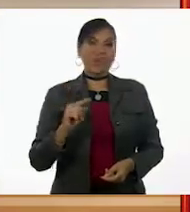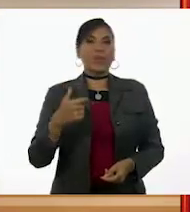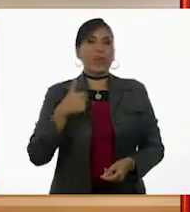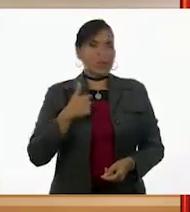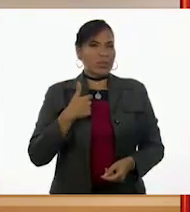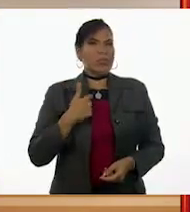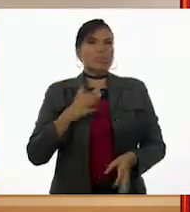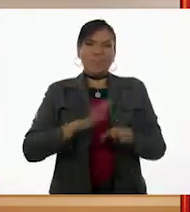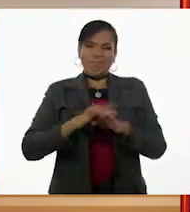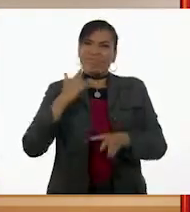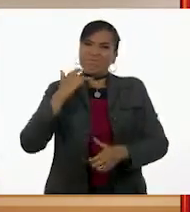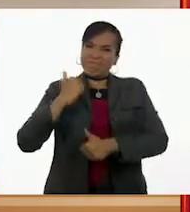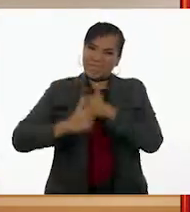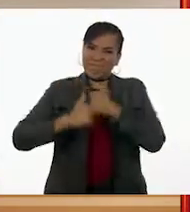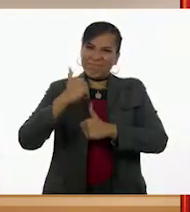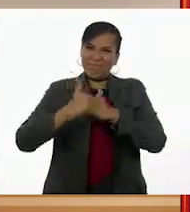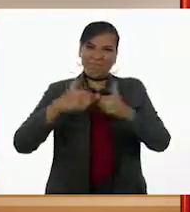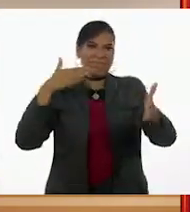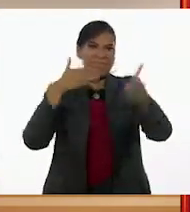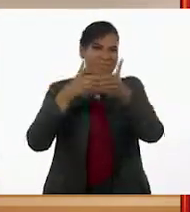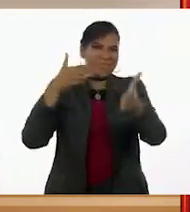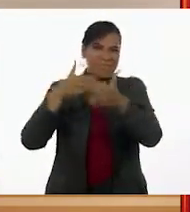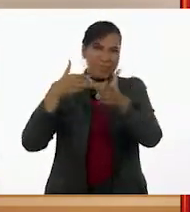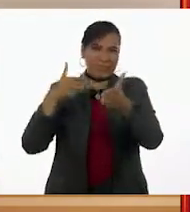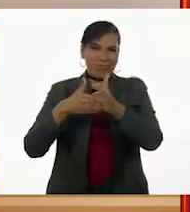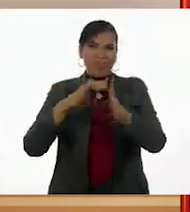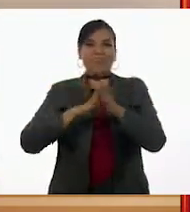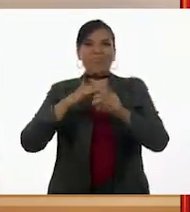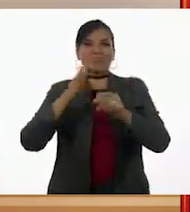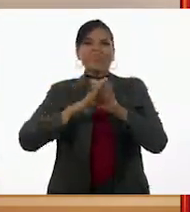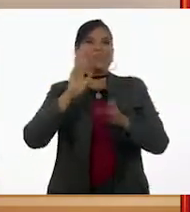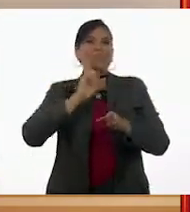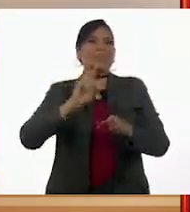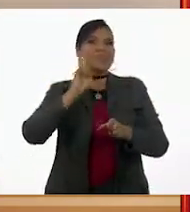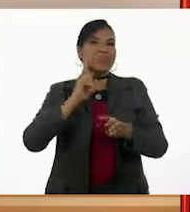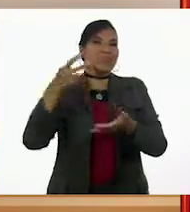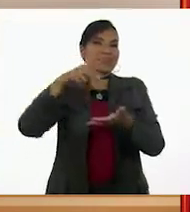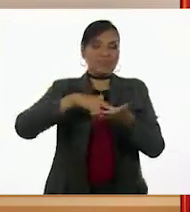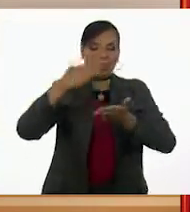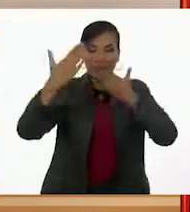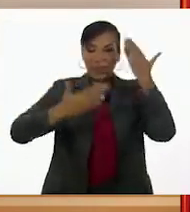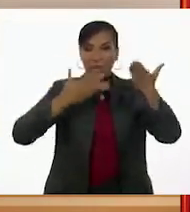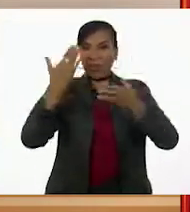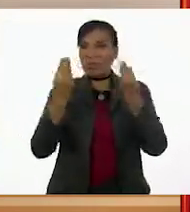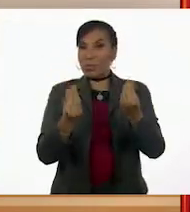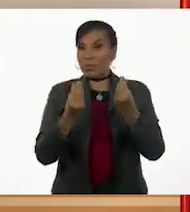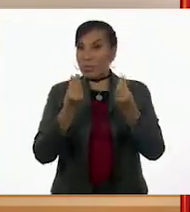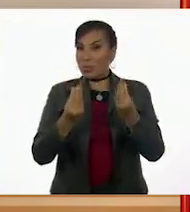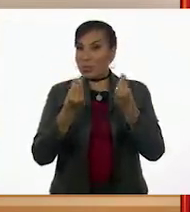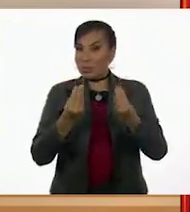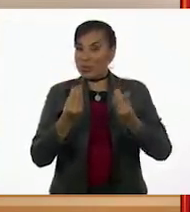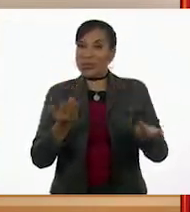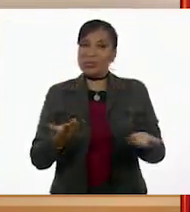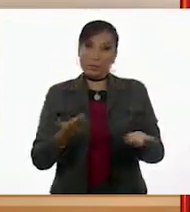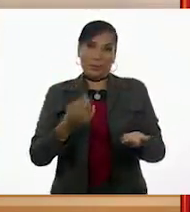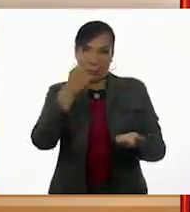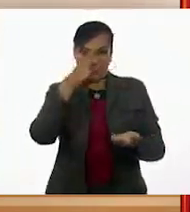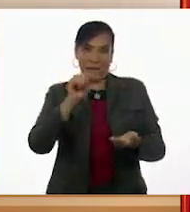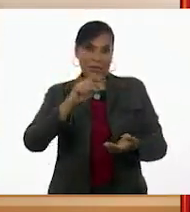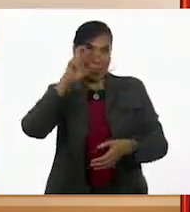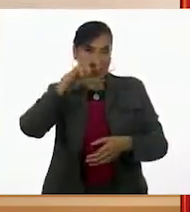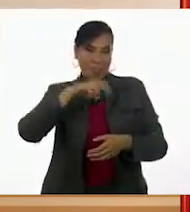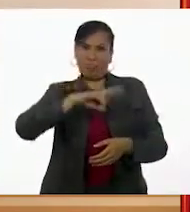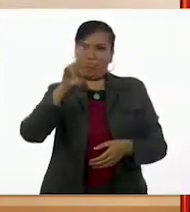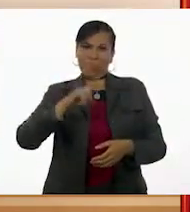tenido que superar muchos retos, audiciones y estudiar mucho, mucho. Pues para un Loro